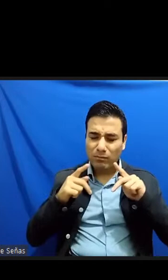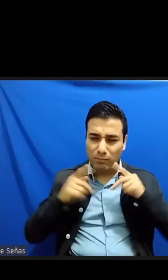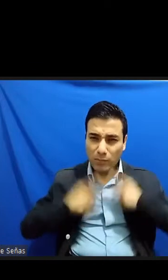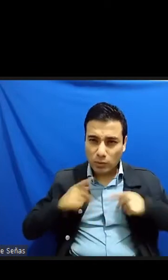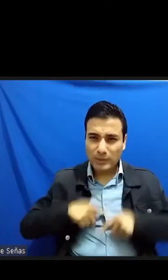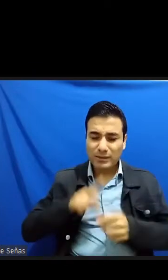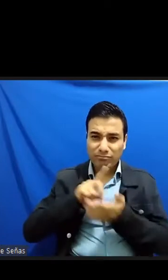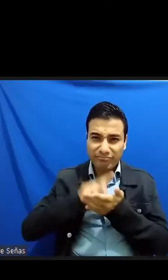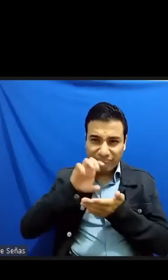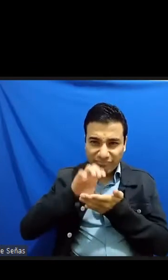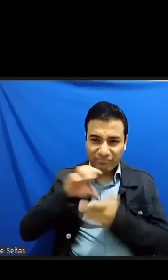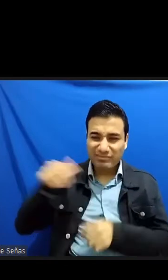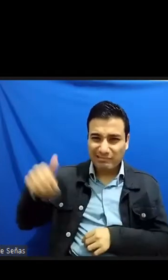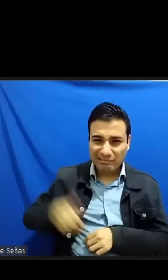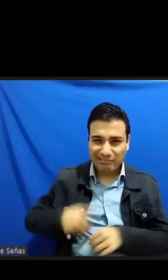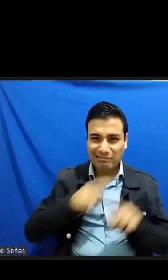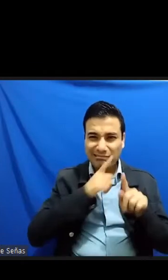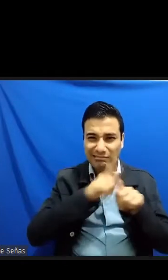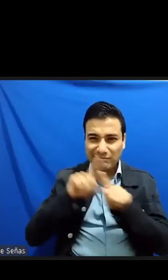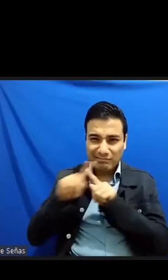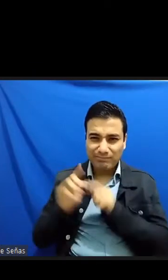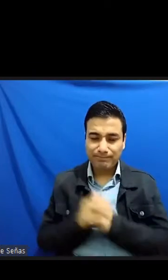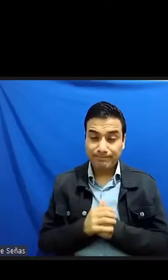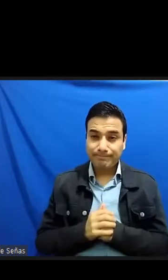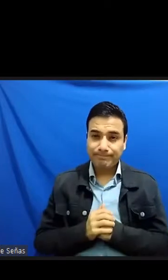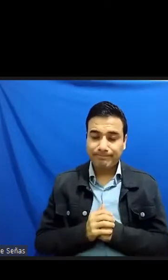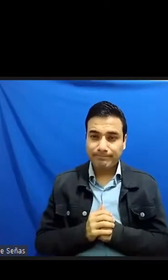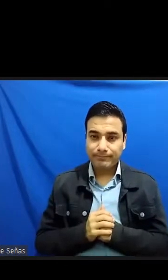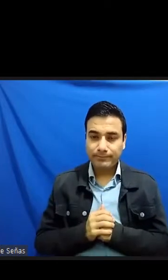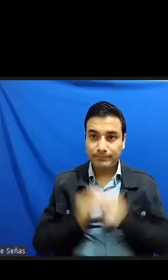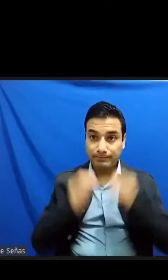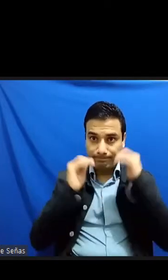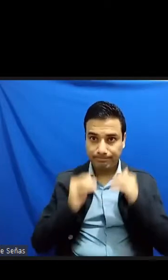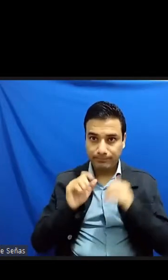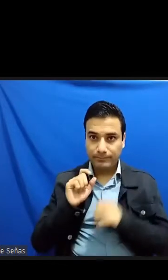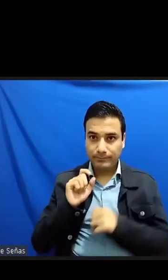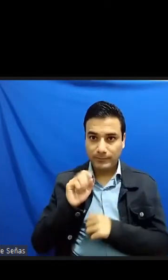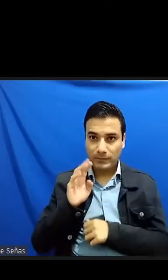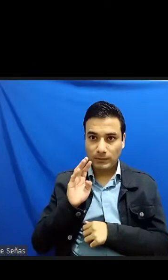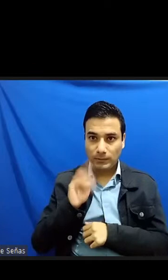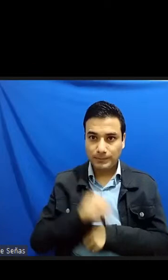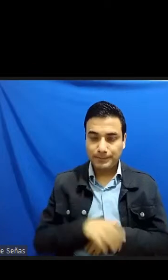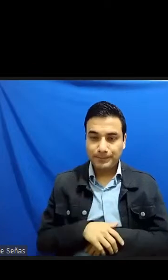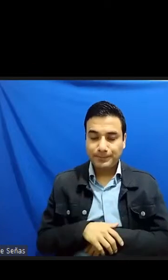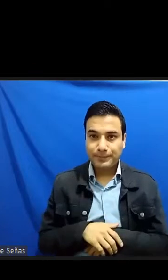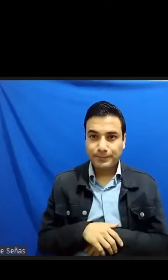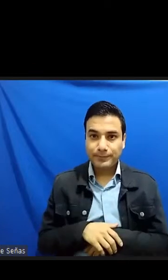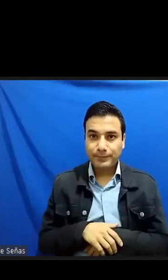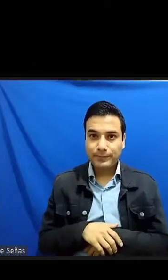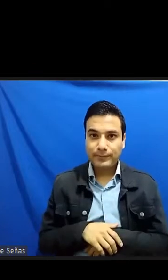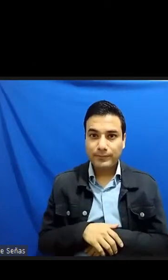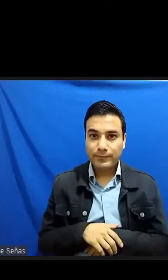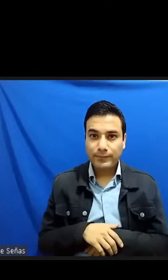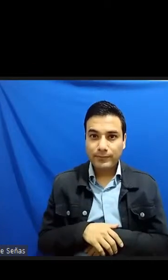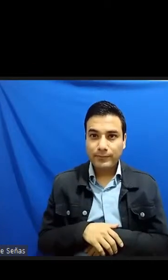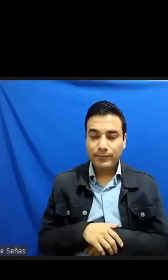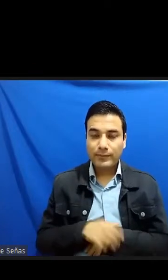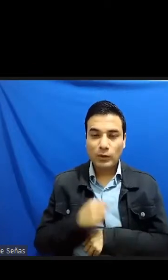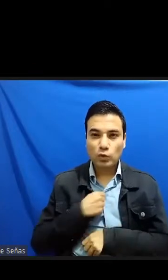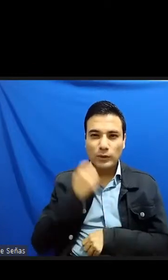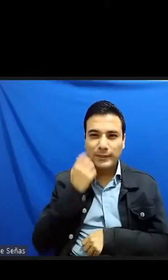pudieron sobrevivir 29 traté de buscar la pietá